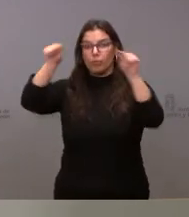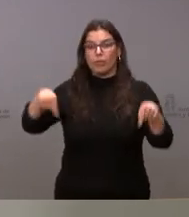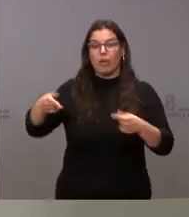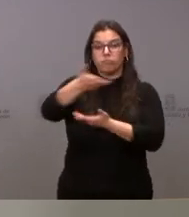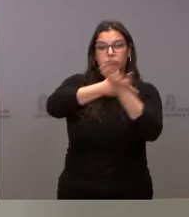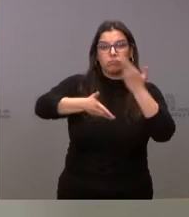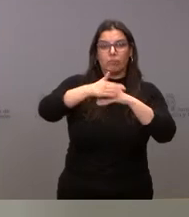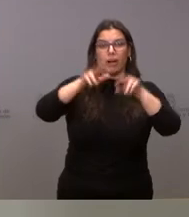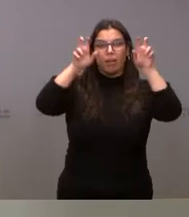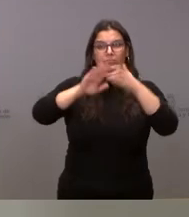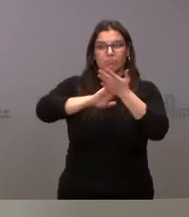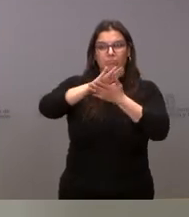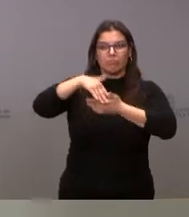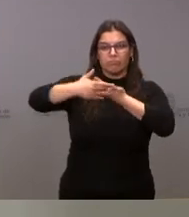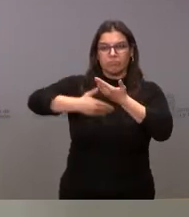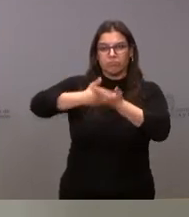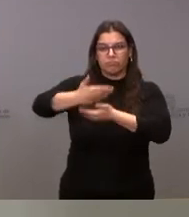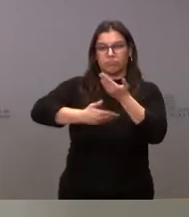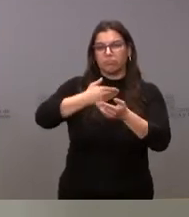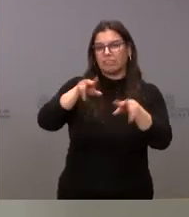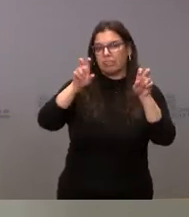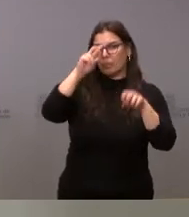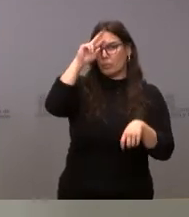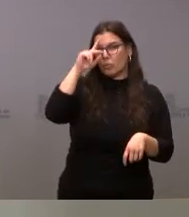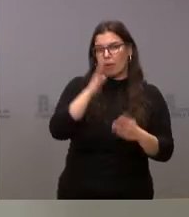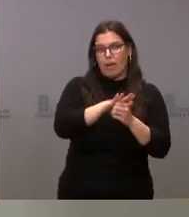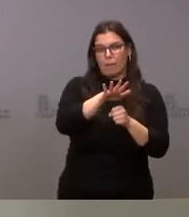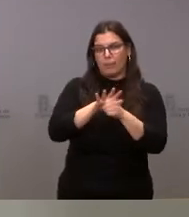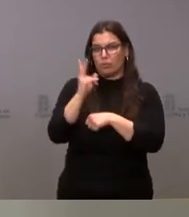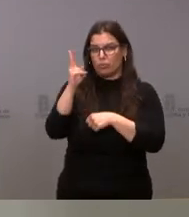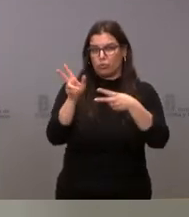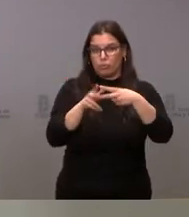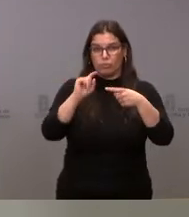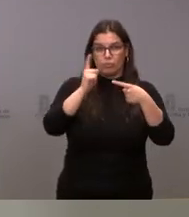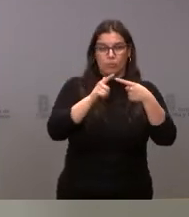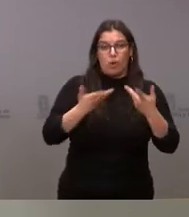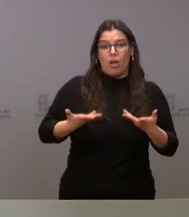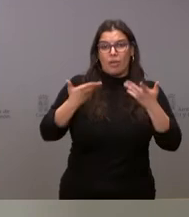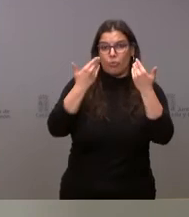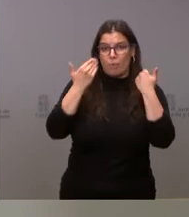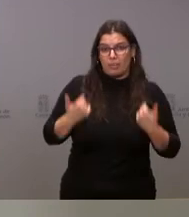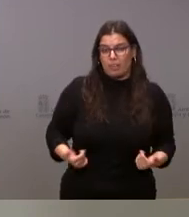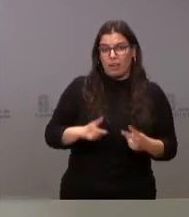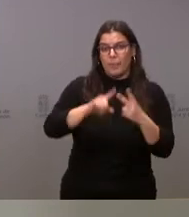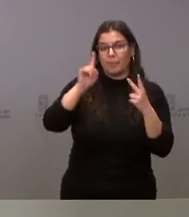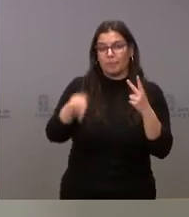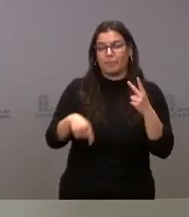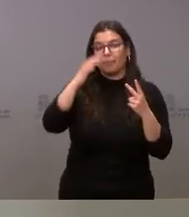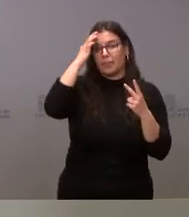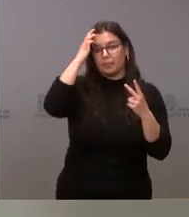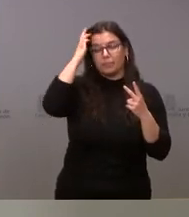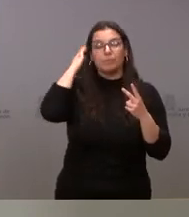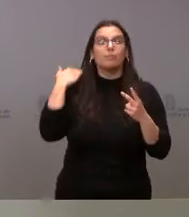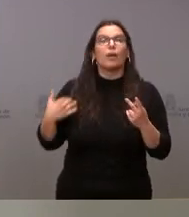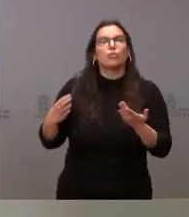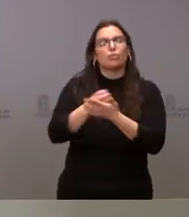que ver con las cuestiones que en este momento nos preocupan, que básicamente son dos ámbitos. Primero, ayuda humanitaria, y en segundo ámbito, todo lo que